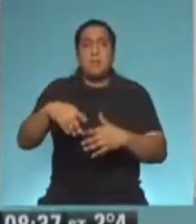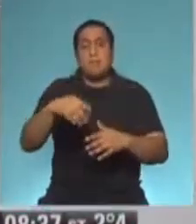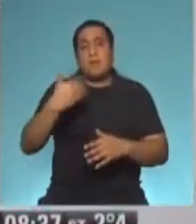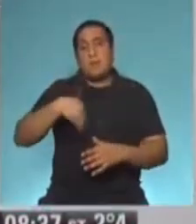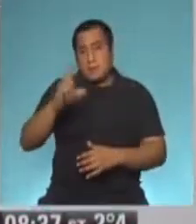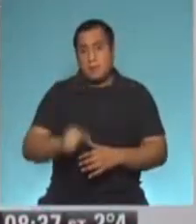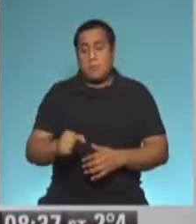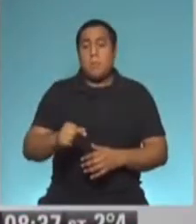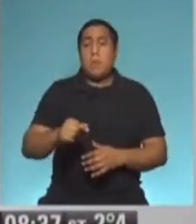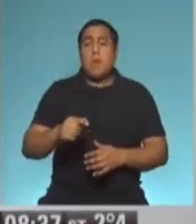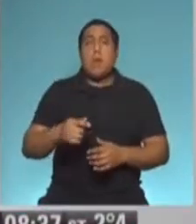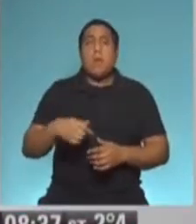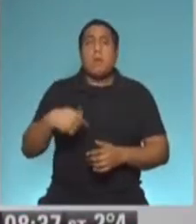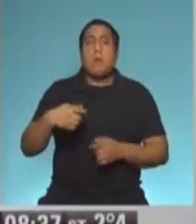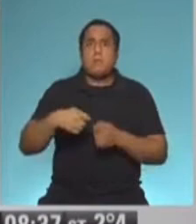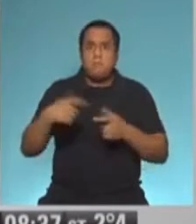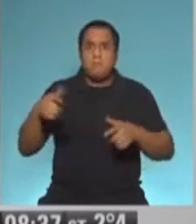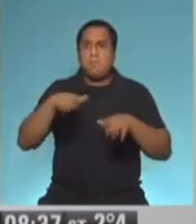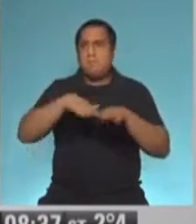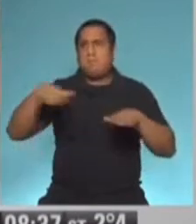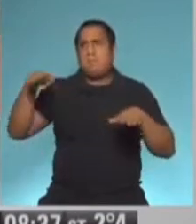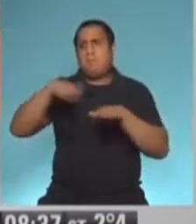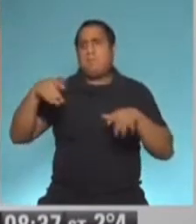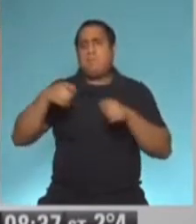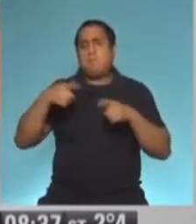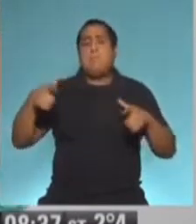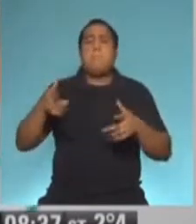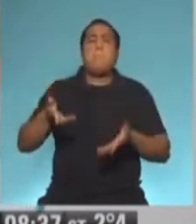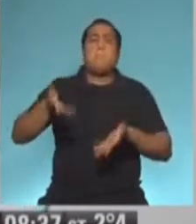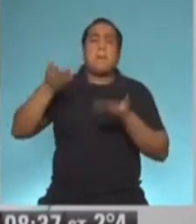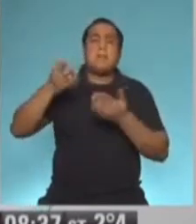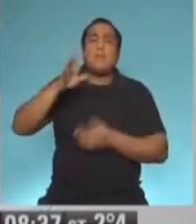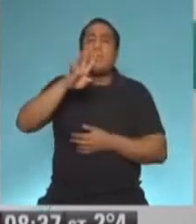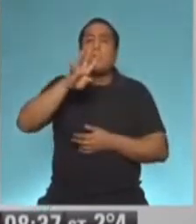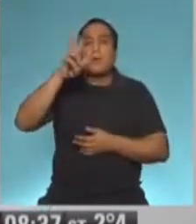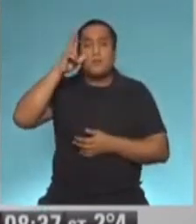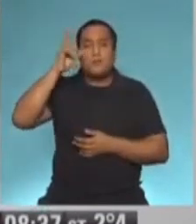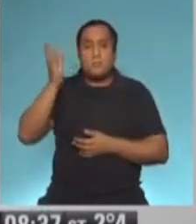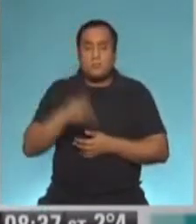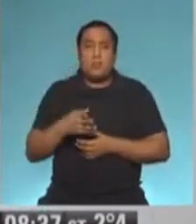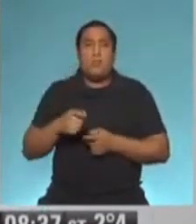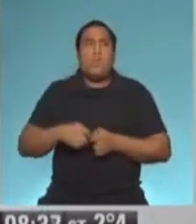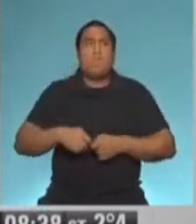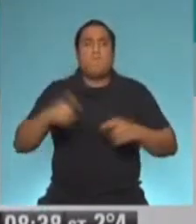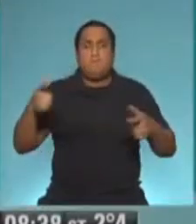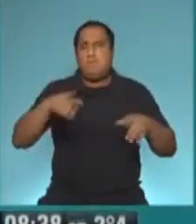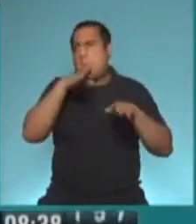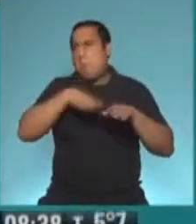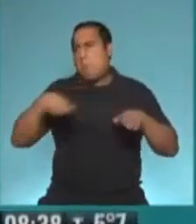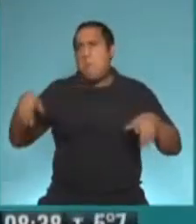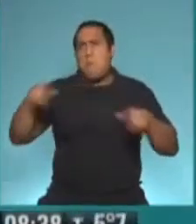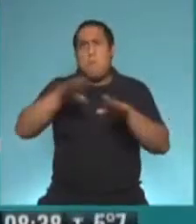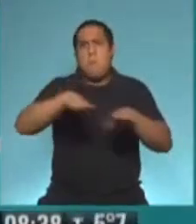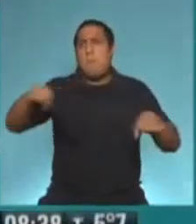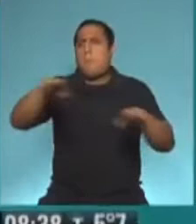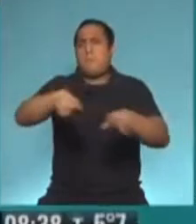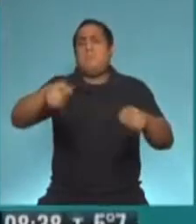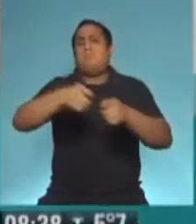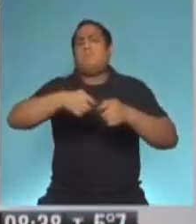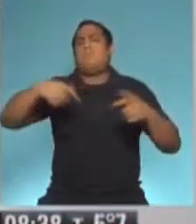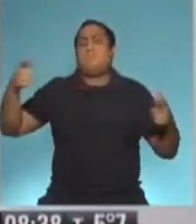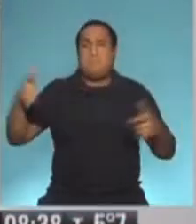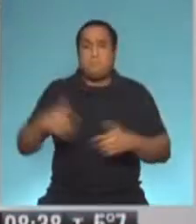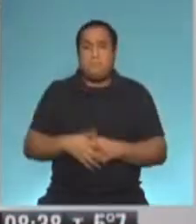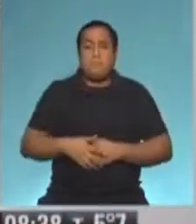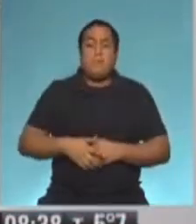aumentamos un 48%. Eso fue en tiempo récord y cuando hablamos de aumentar la